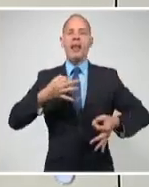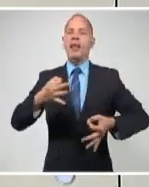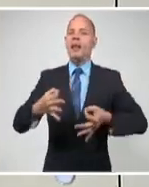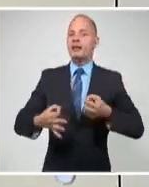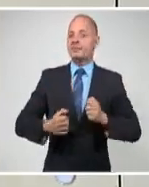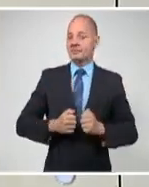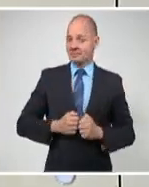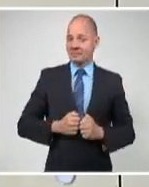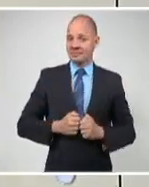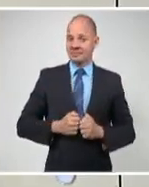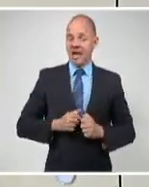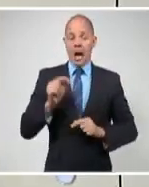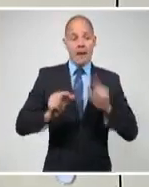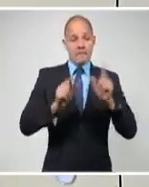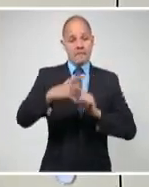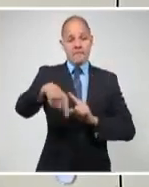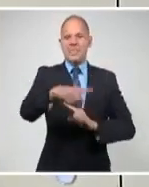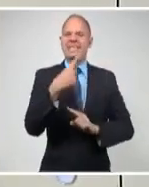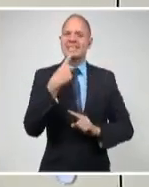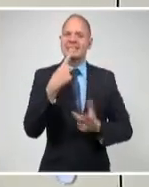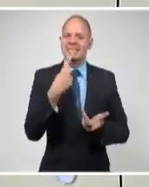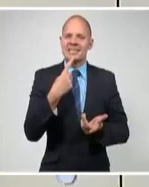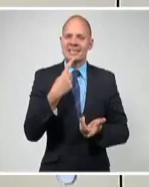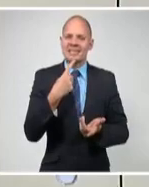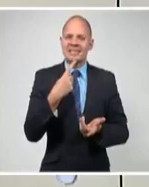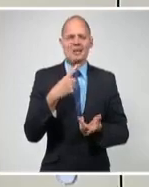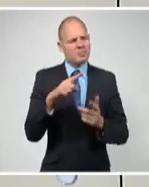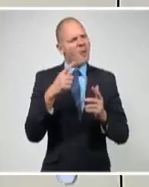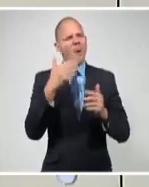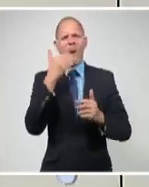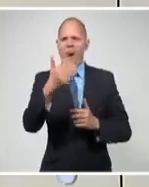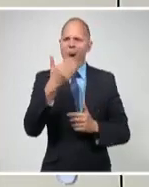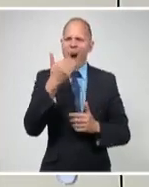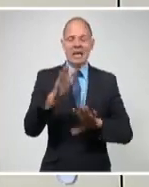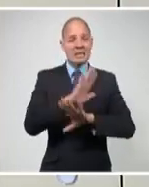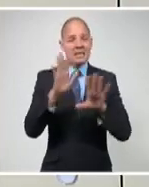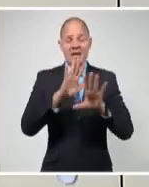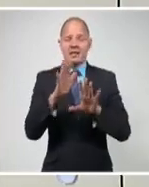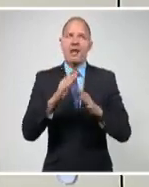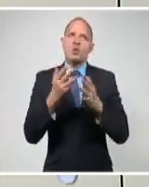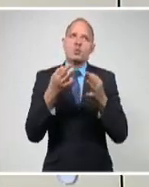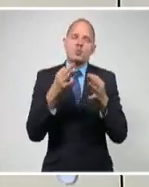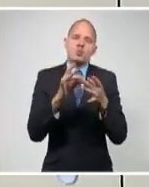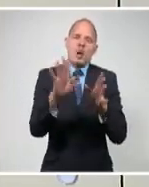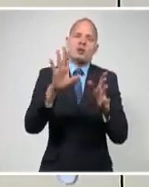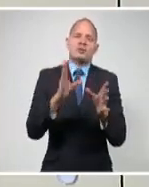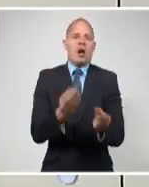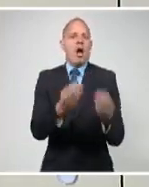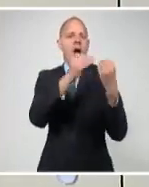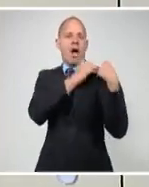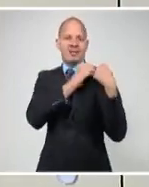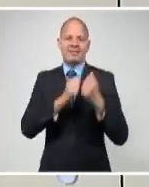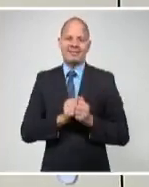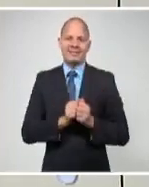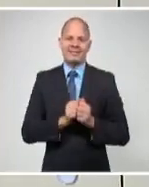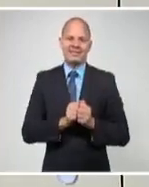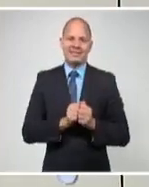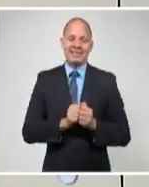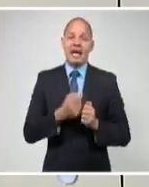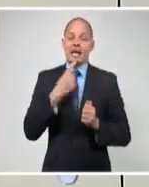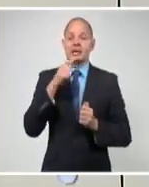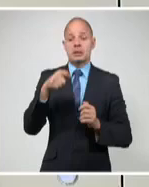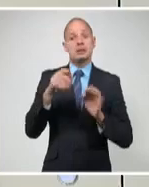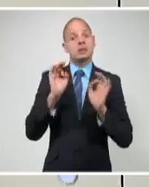sistema político, del cual elogian una y otra vez el cambio de poder pacífico. Algo que esa democracia,